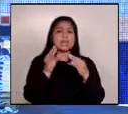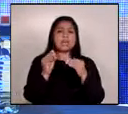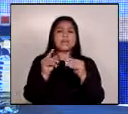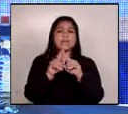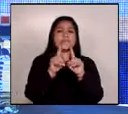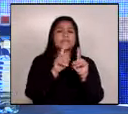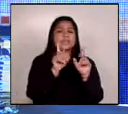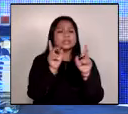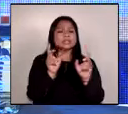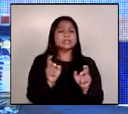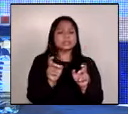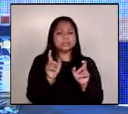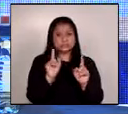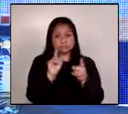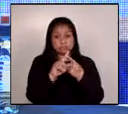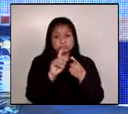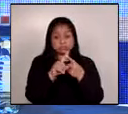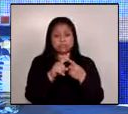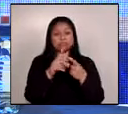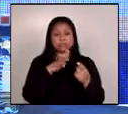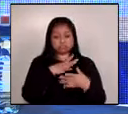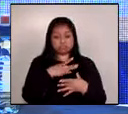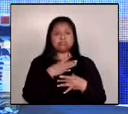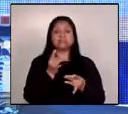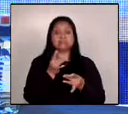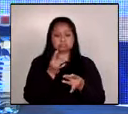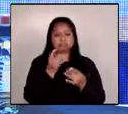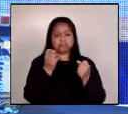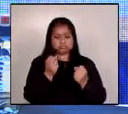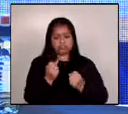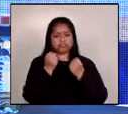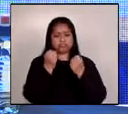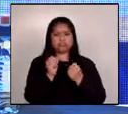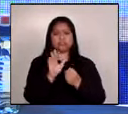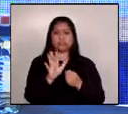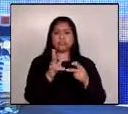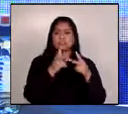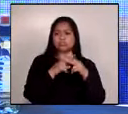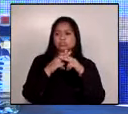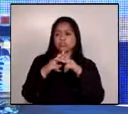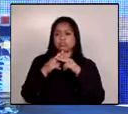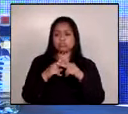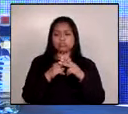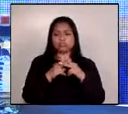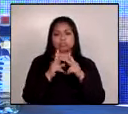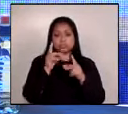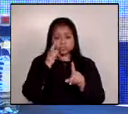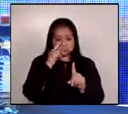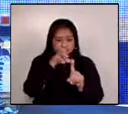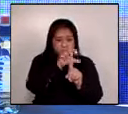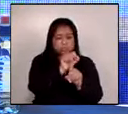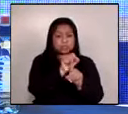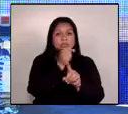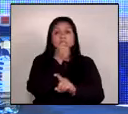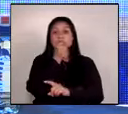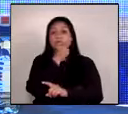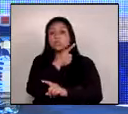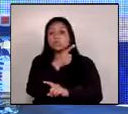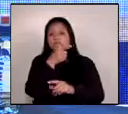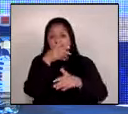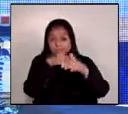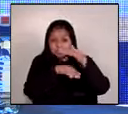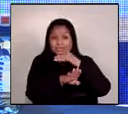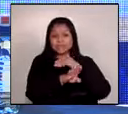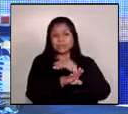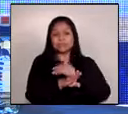primero un interés latente precisamente en fortalecer sus mecanismos de detección y denuncia interno porque pues